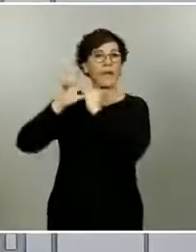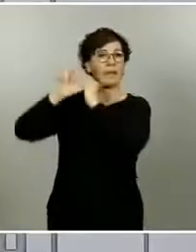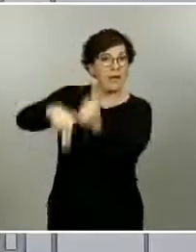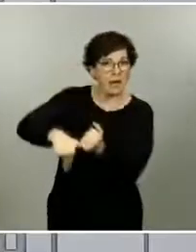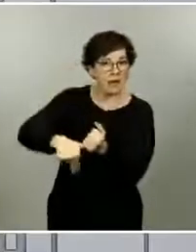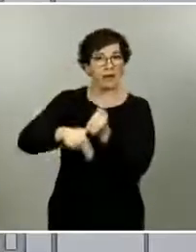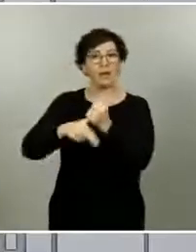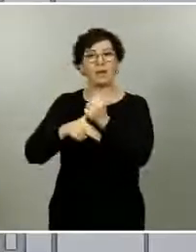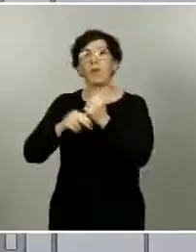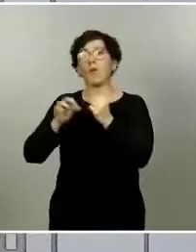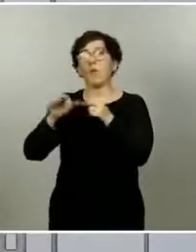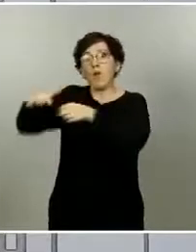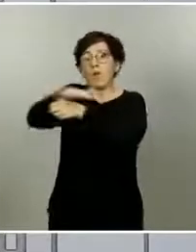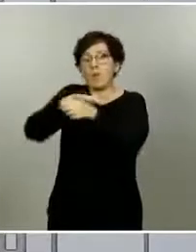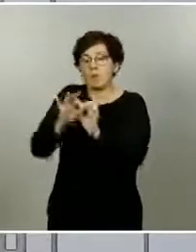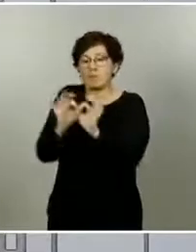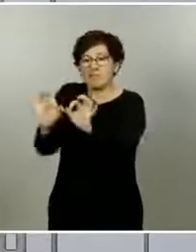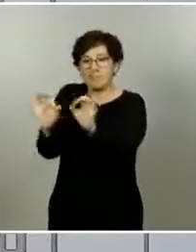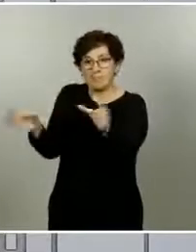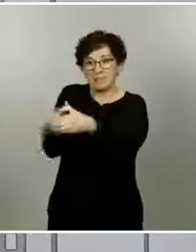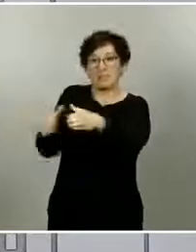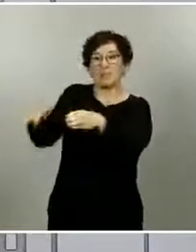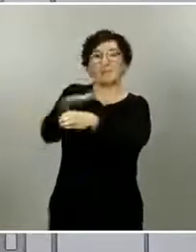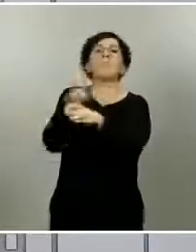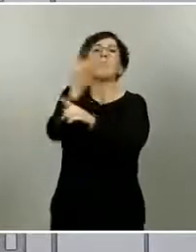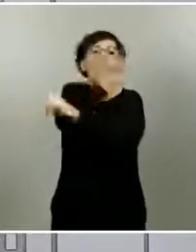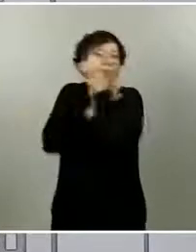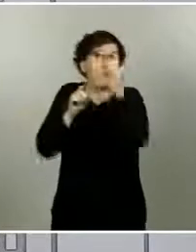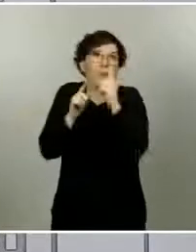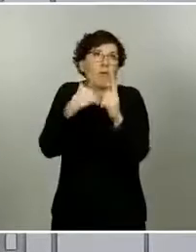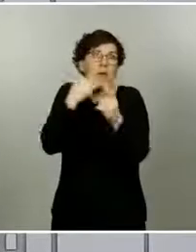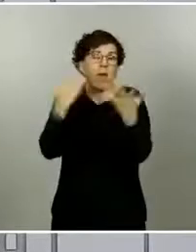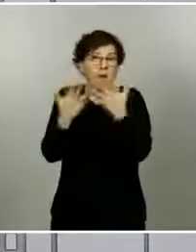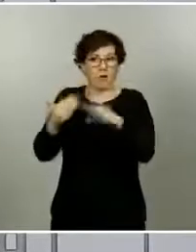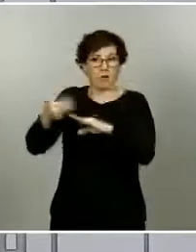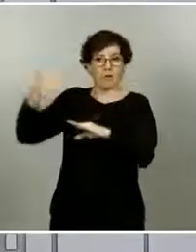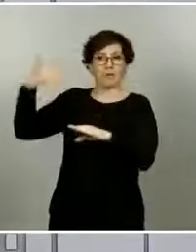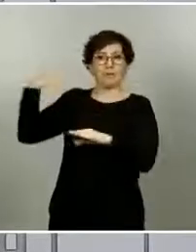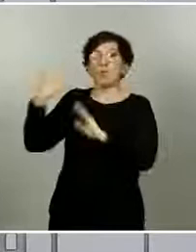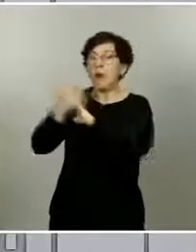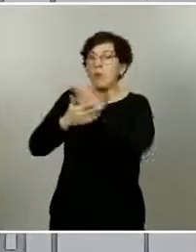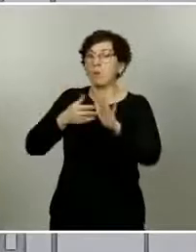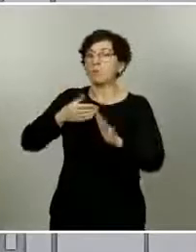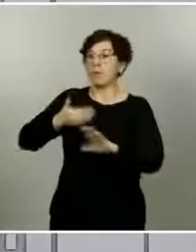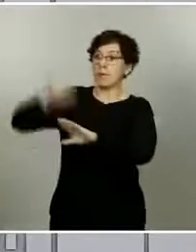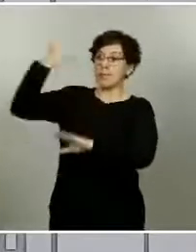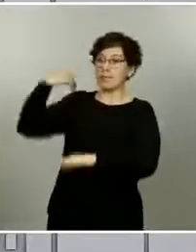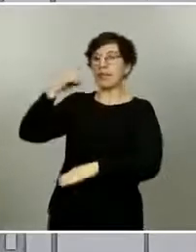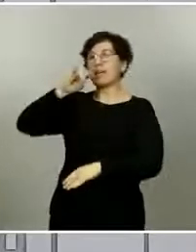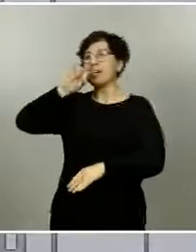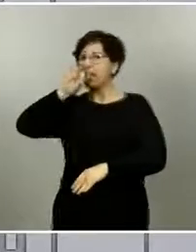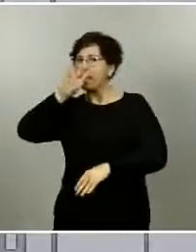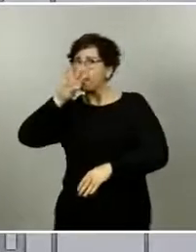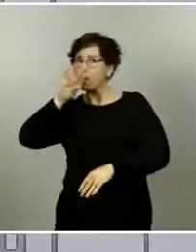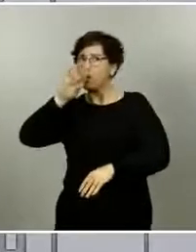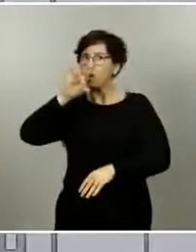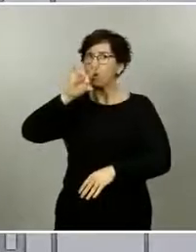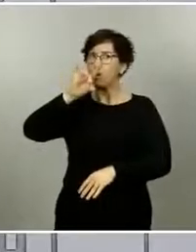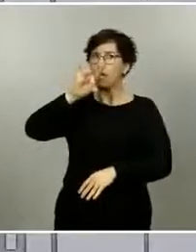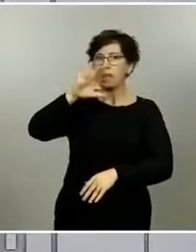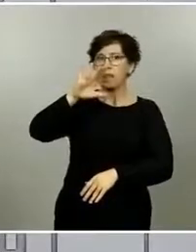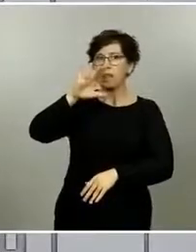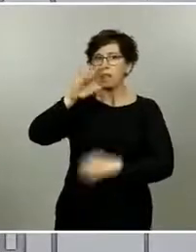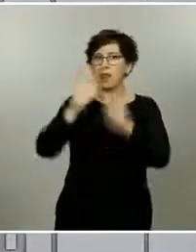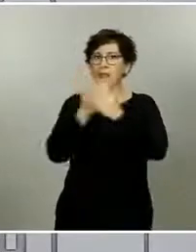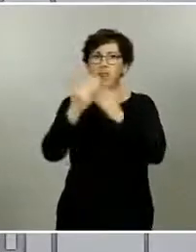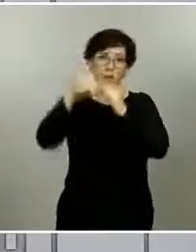asociados a alguna zona concreta que pudiera haber tenido algún problema concreto hace, ya les digo, 14 o 15 días o incluso